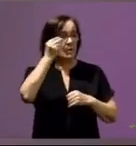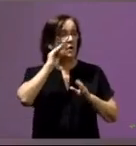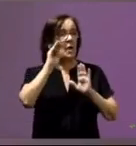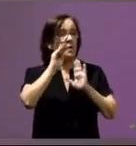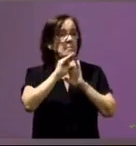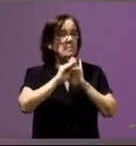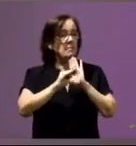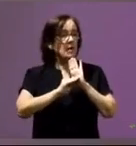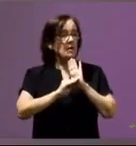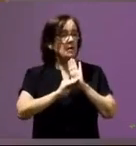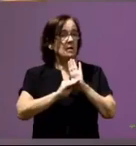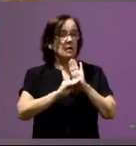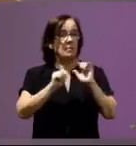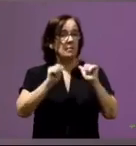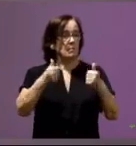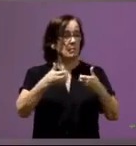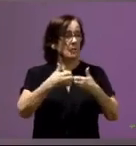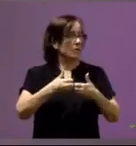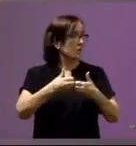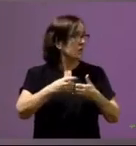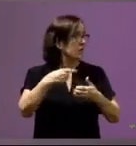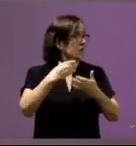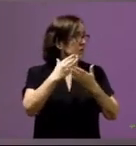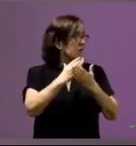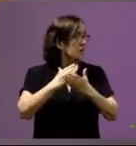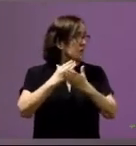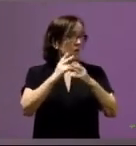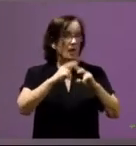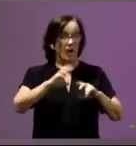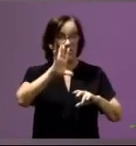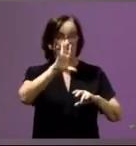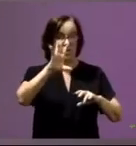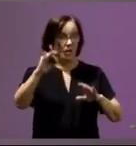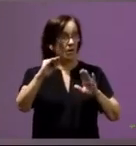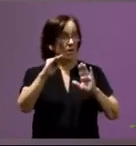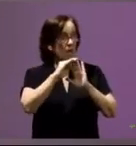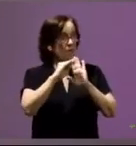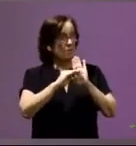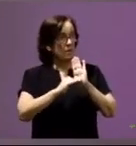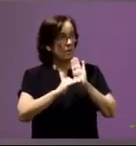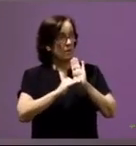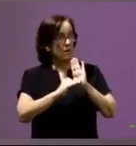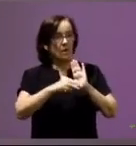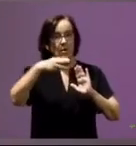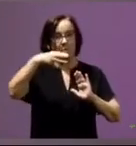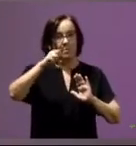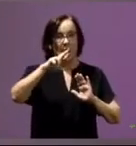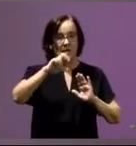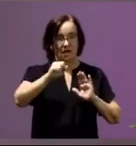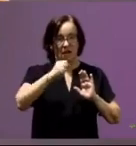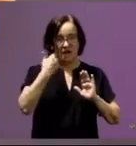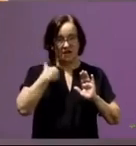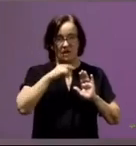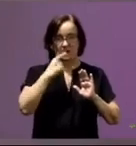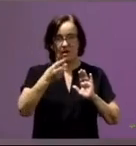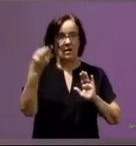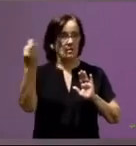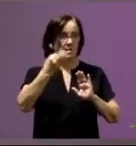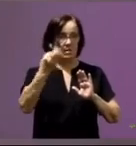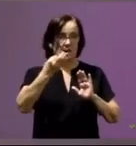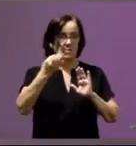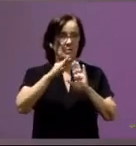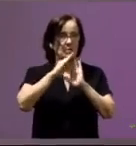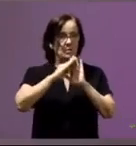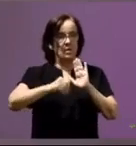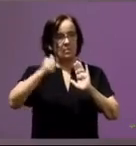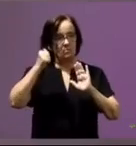que podemos poner en marcha desde luego este estudio recoge esas 50 medidas que también ha explicado ahora María pero yo creo que tenemos que desde luego